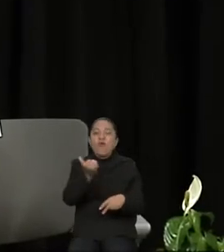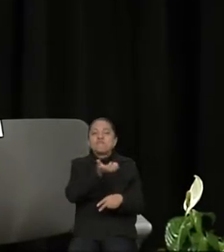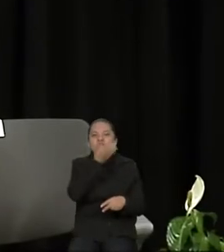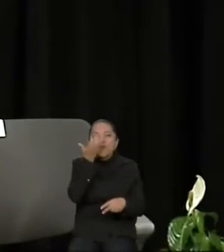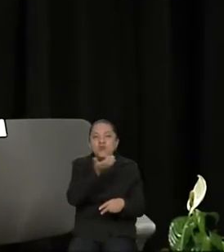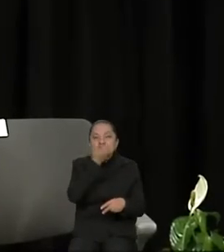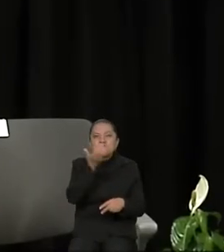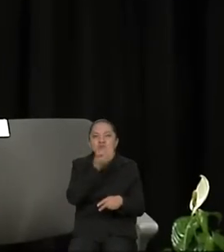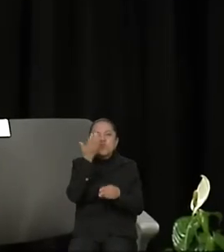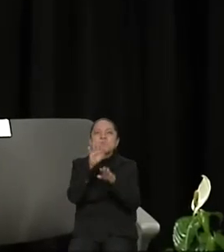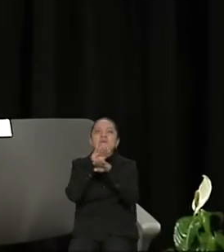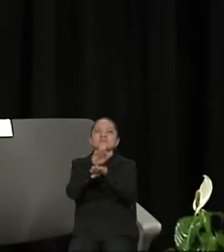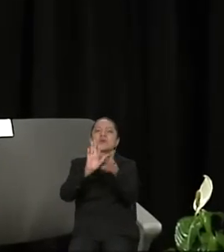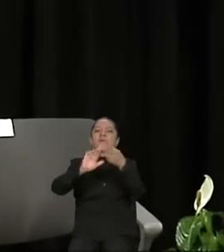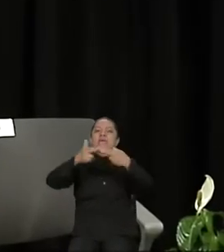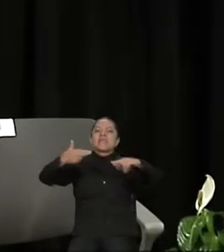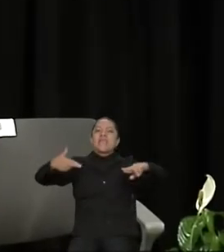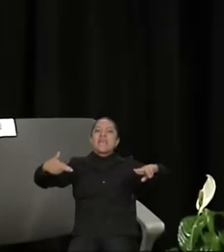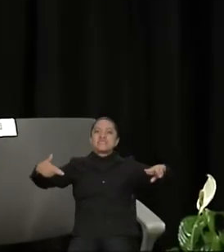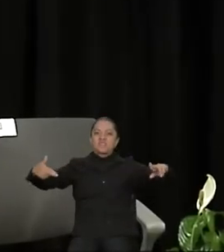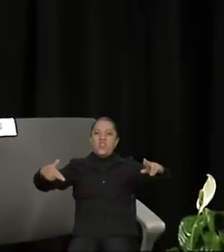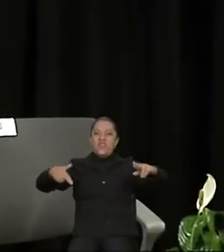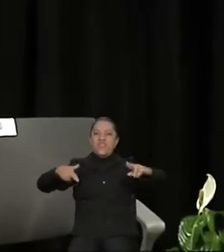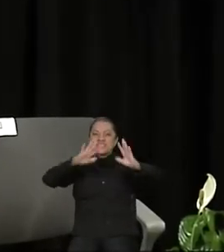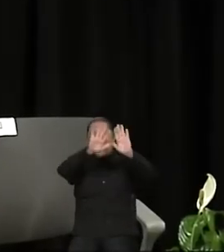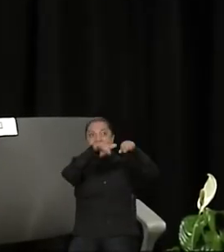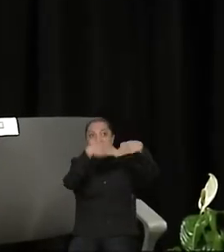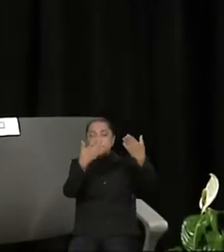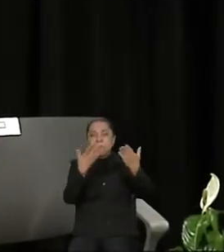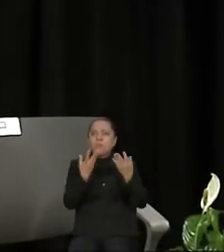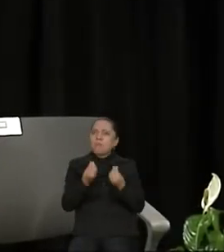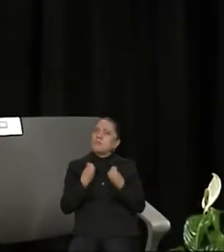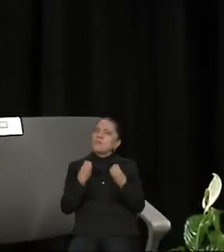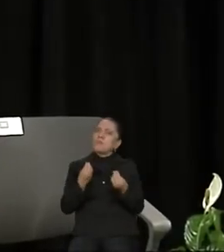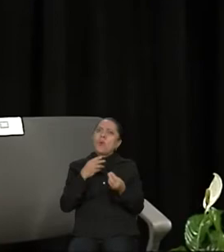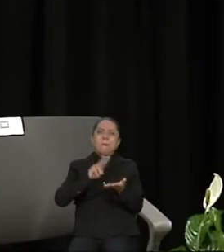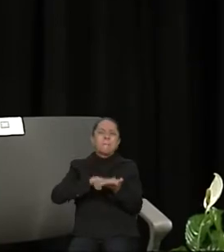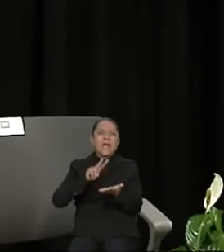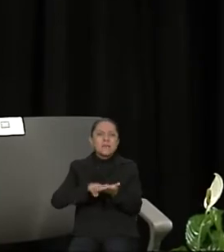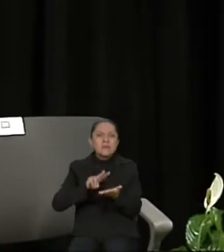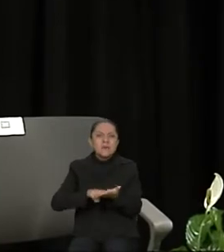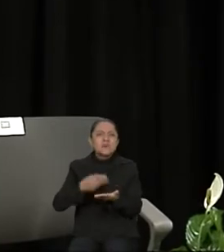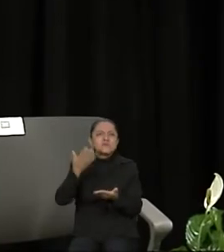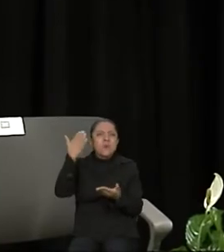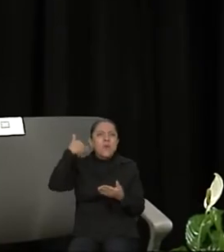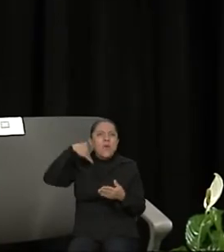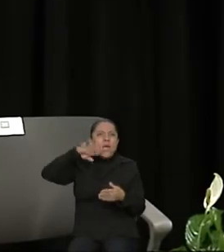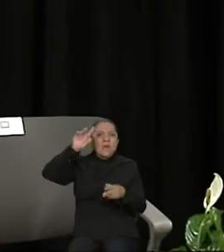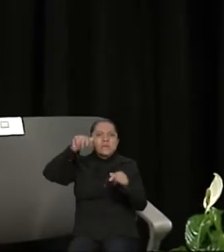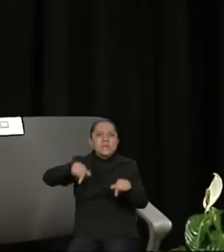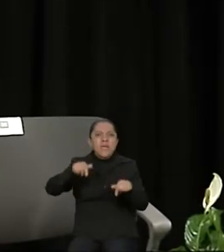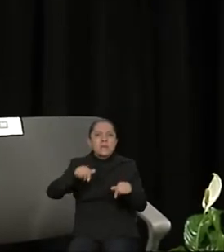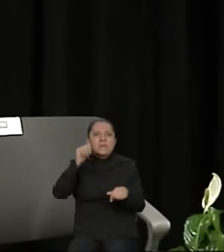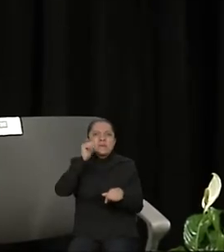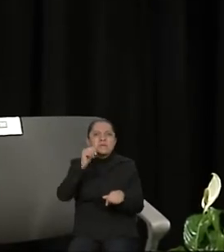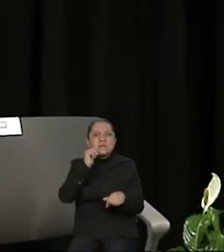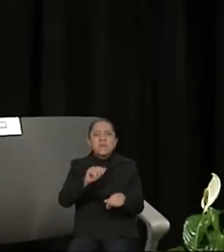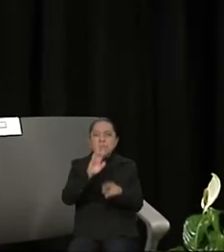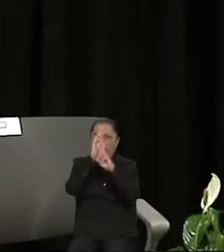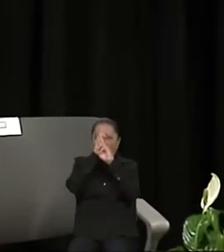relaciones exteriores envidiable. Éramos un referente. Bajo el principio respecto al derecho ajeno en la intervención,